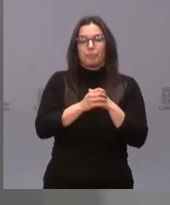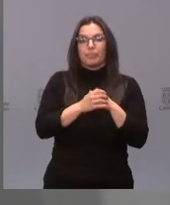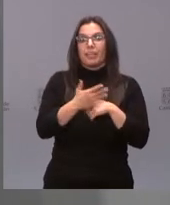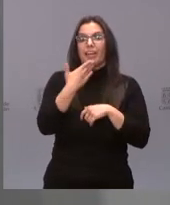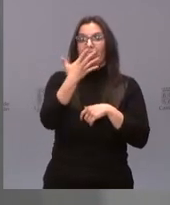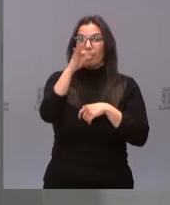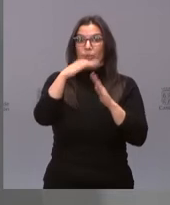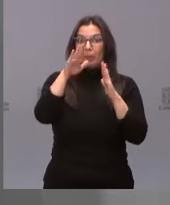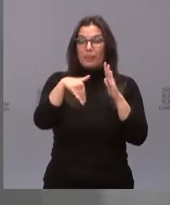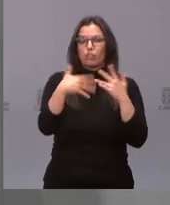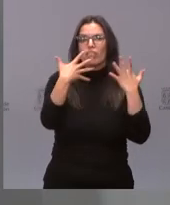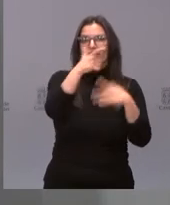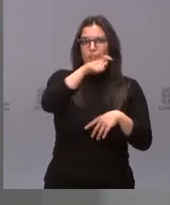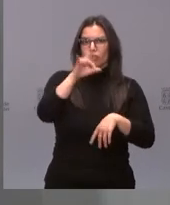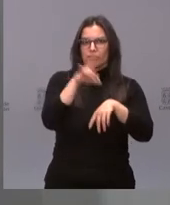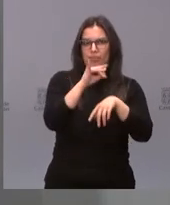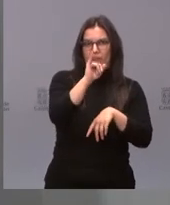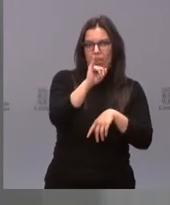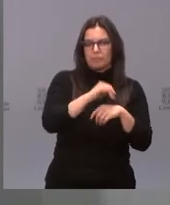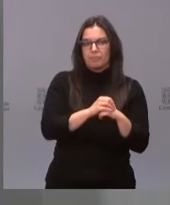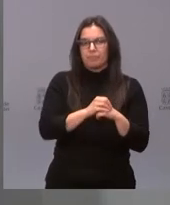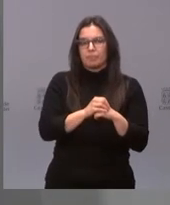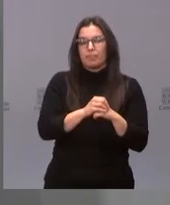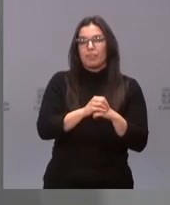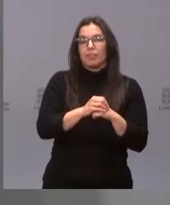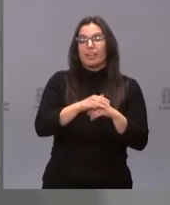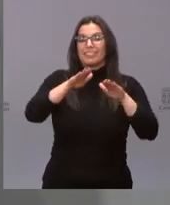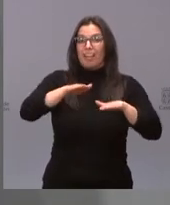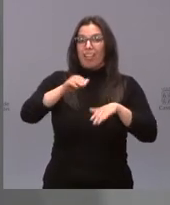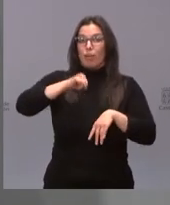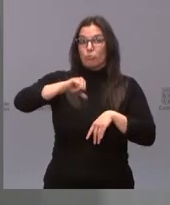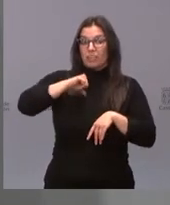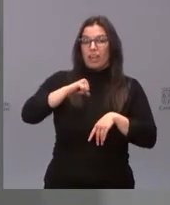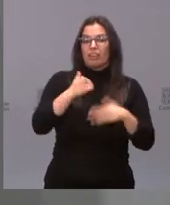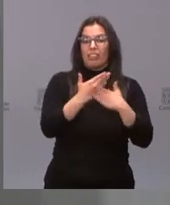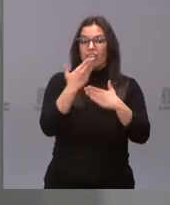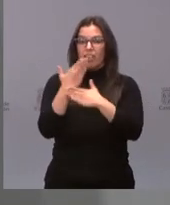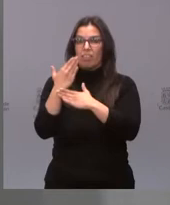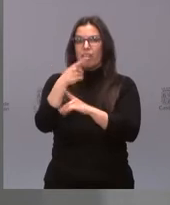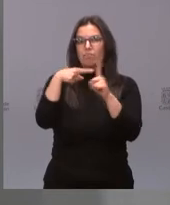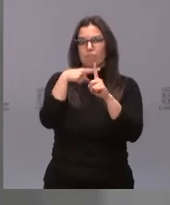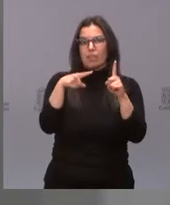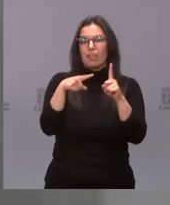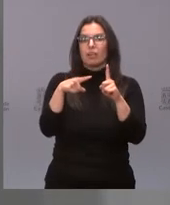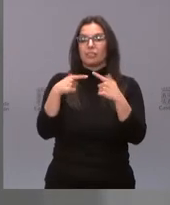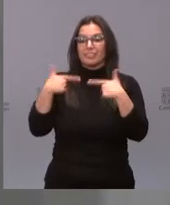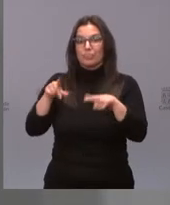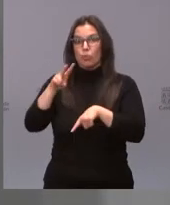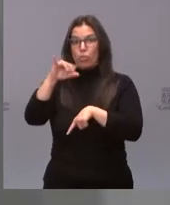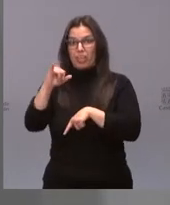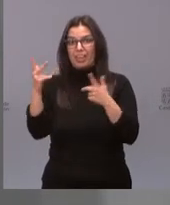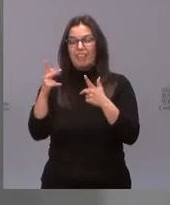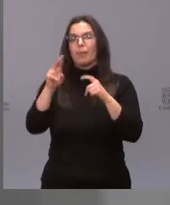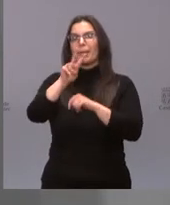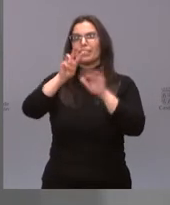50 años. La estancia media ahora mismo de los hospitalizados en críticos es de 28,9 días. El